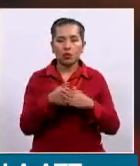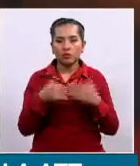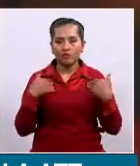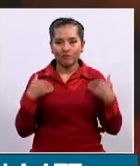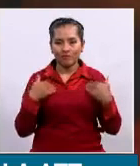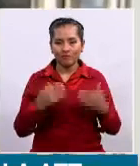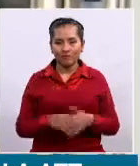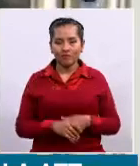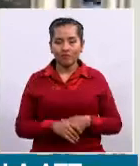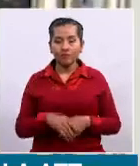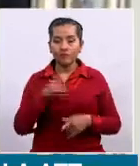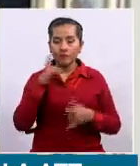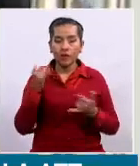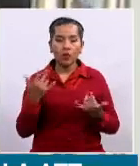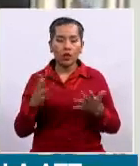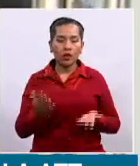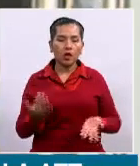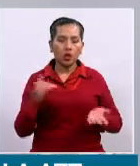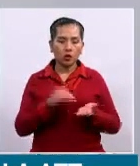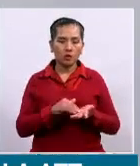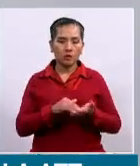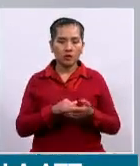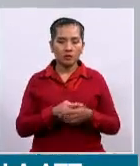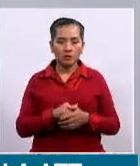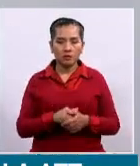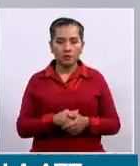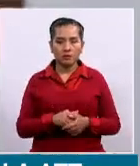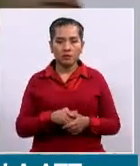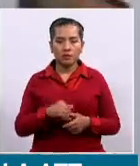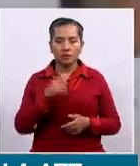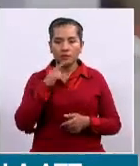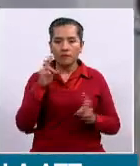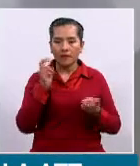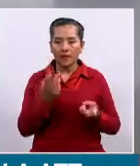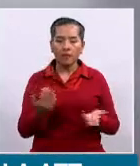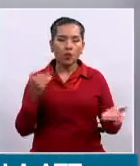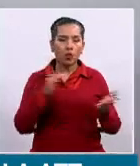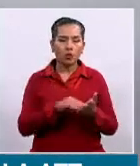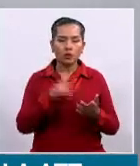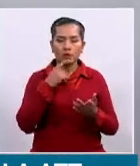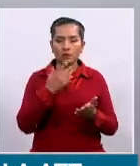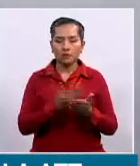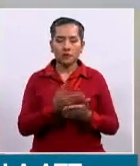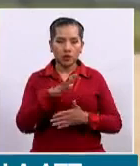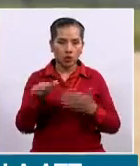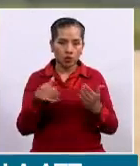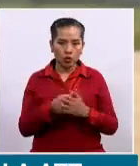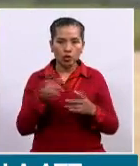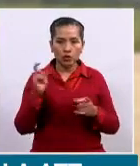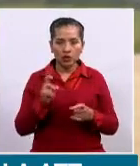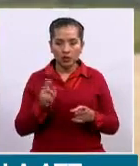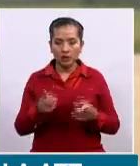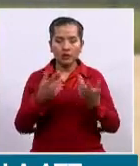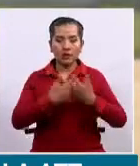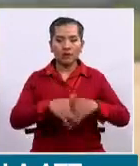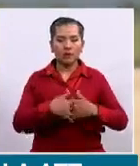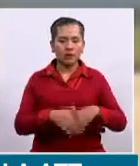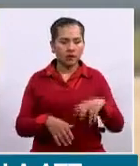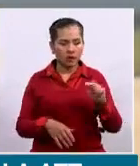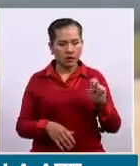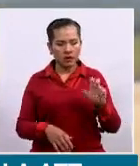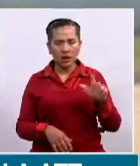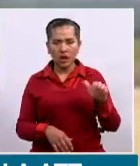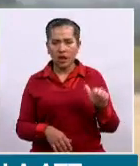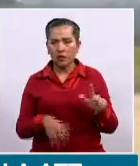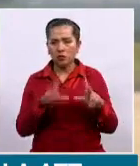¿Cómo está, Reiterarle nuevamente que, bueno, la empresa Nela Bolivian